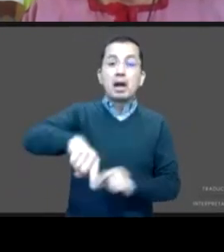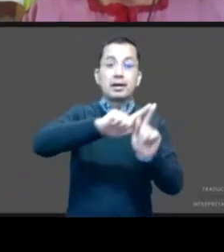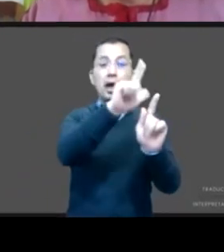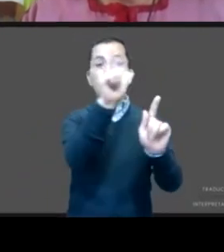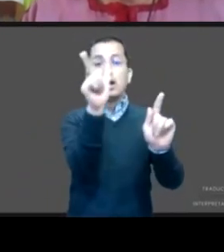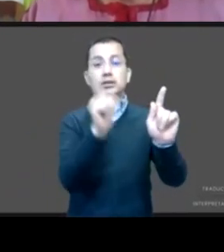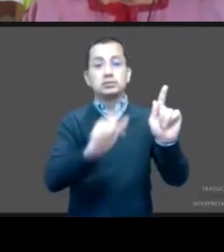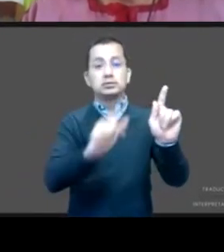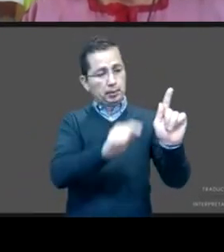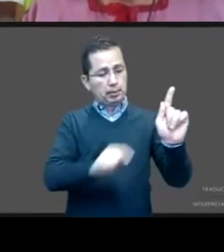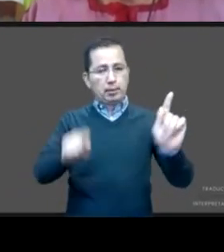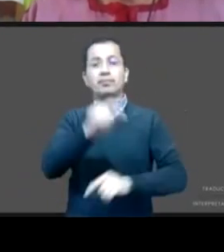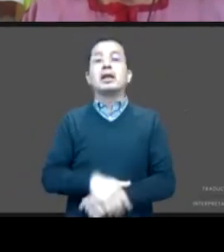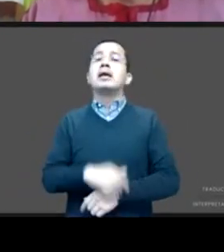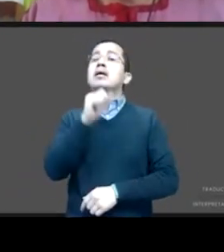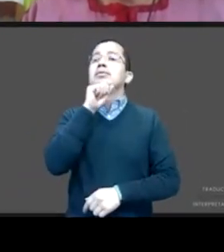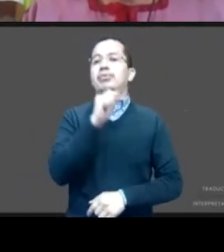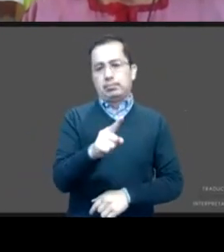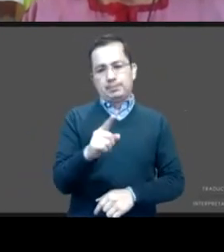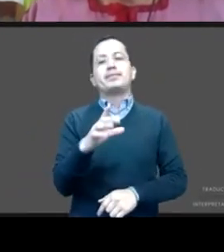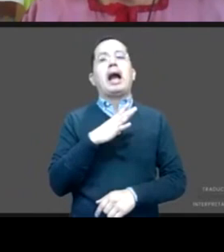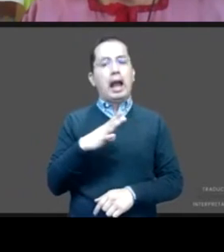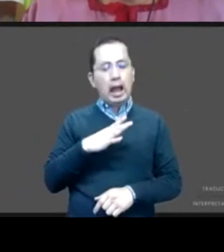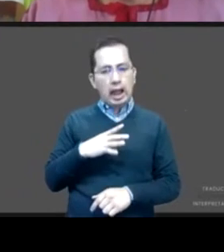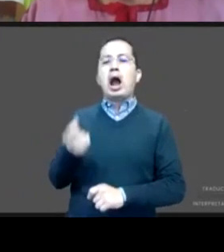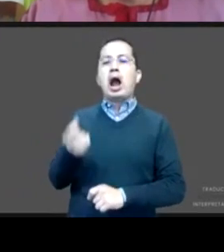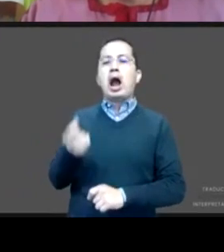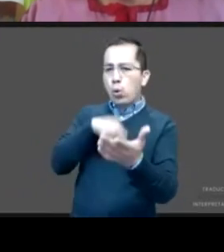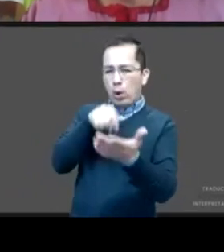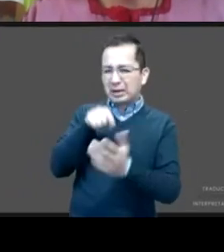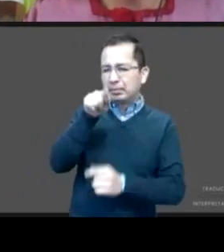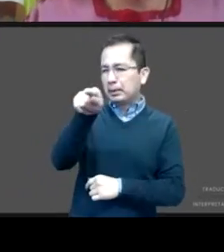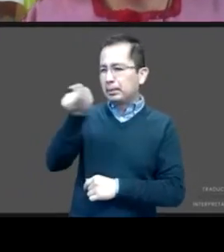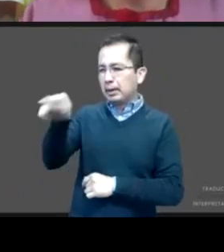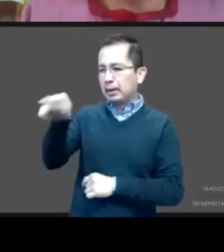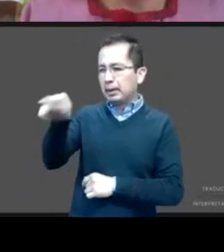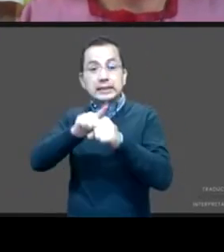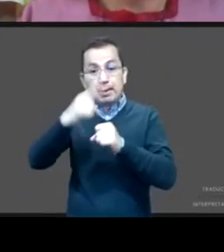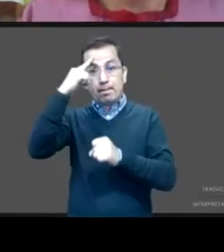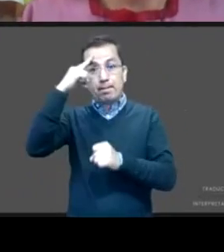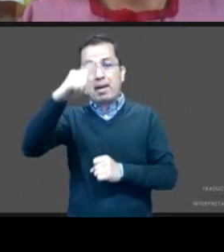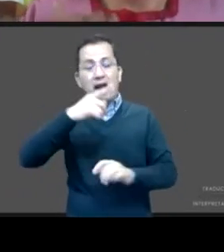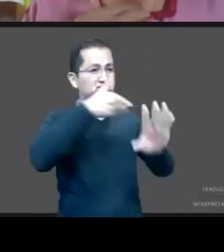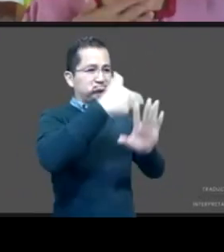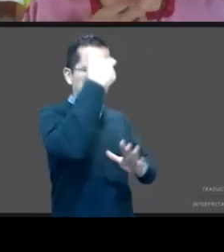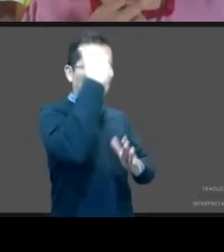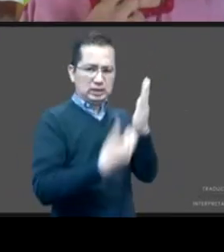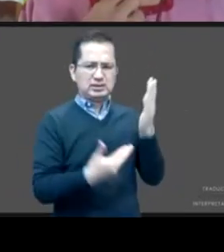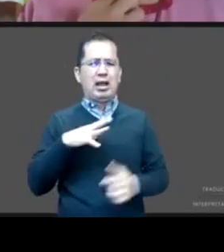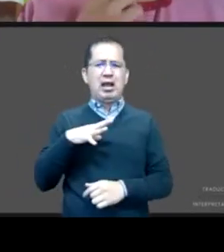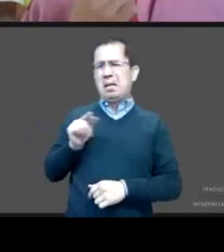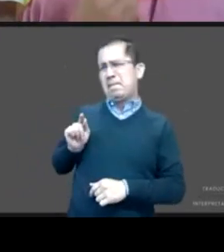servicios especializados de violencia. Tenemos en el país más de 500 servicios en donde el personal está